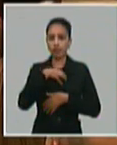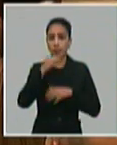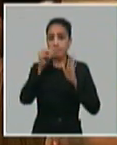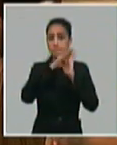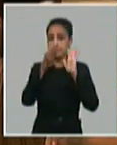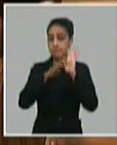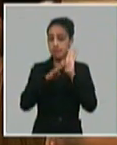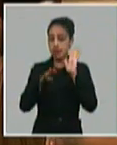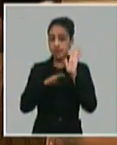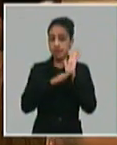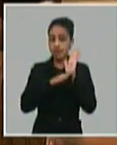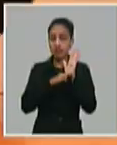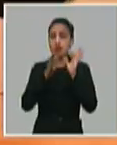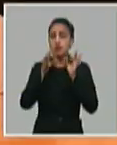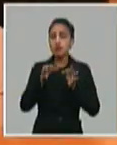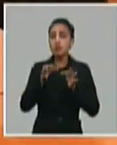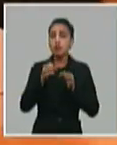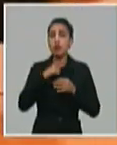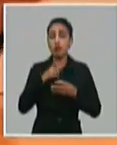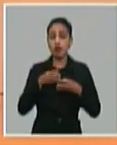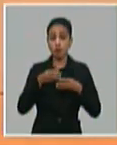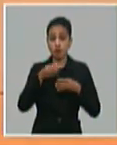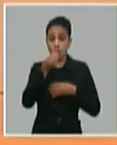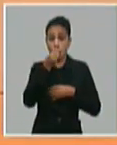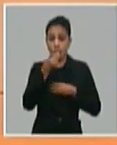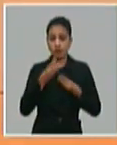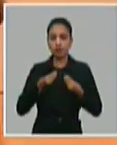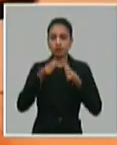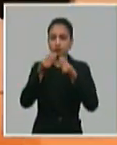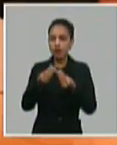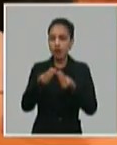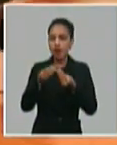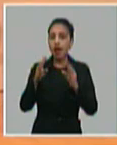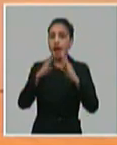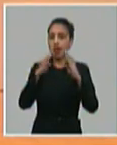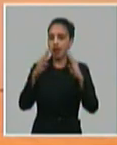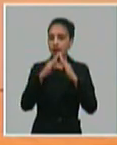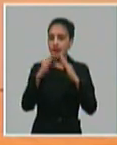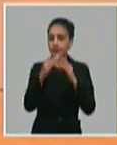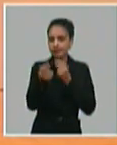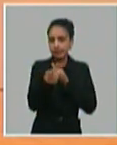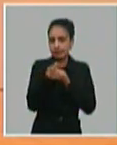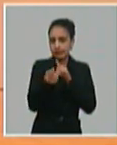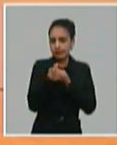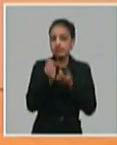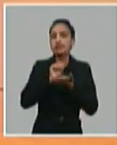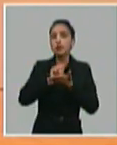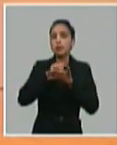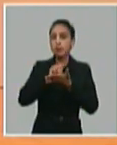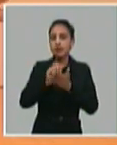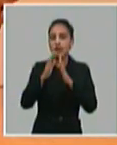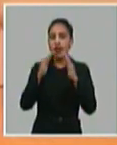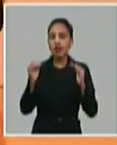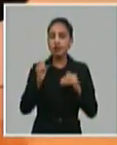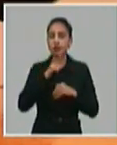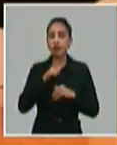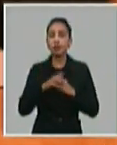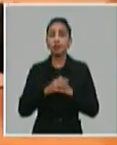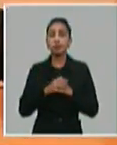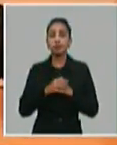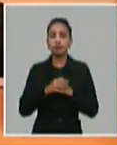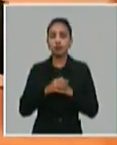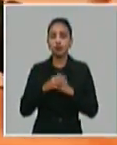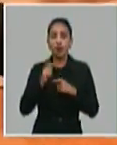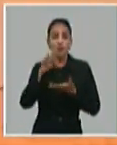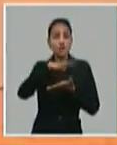dirigidas hasta a llevar alimentación a las casas, acercar los servicios a las casas. Si decimos, bueno, no hacer una